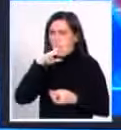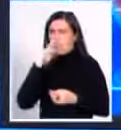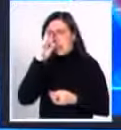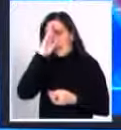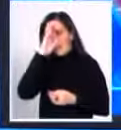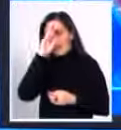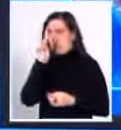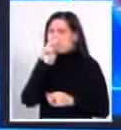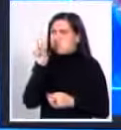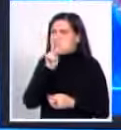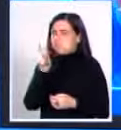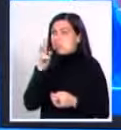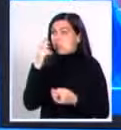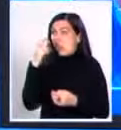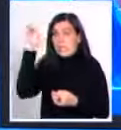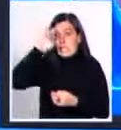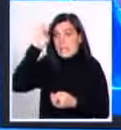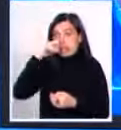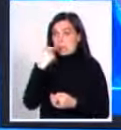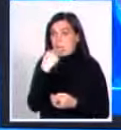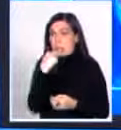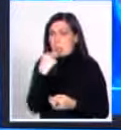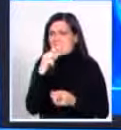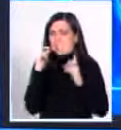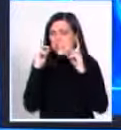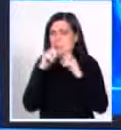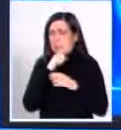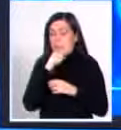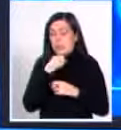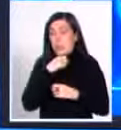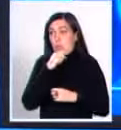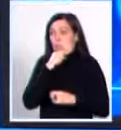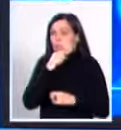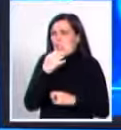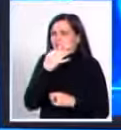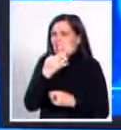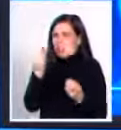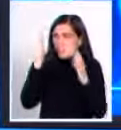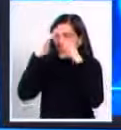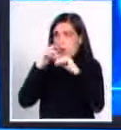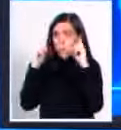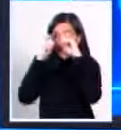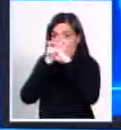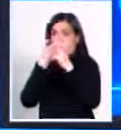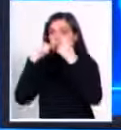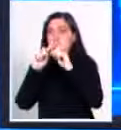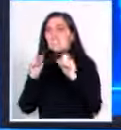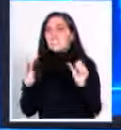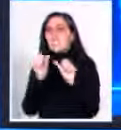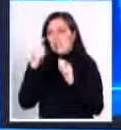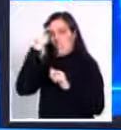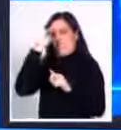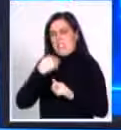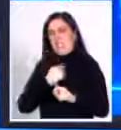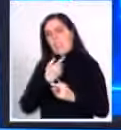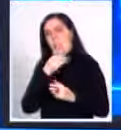pero ya estaba viejo, era muy complicado. Pero por lo menos conseguí mejorar mi pronunciación. Seguro. Entonces, con todo